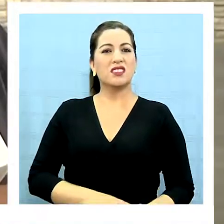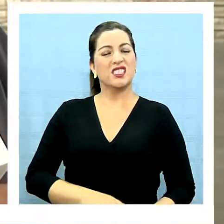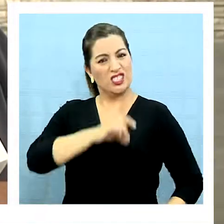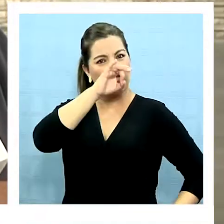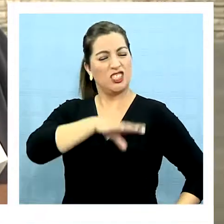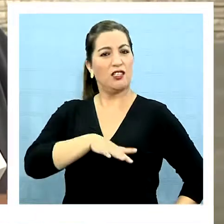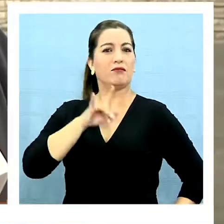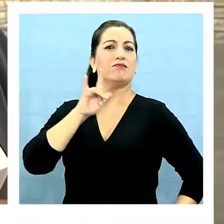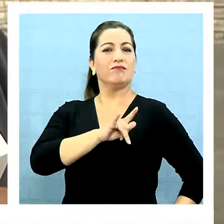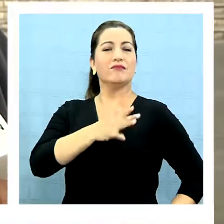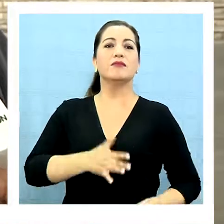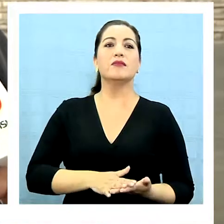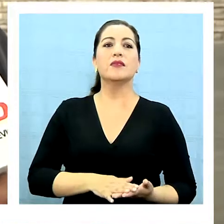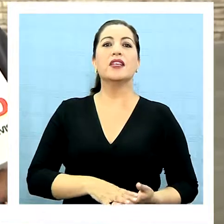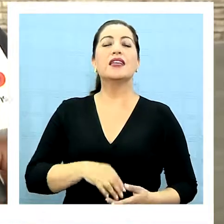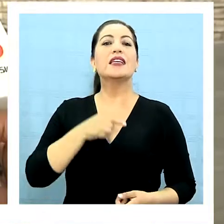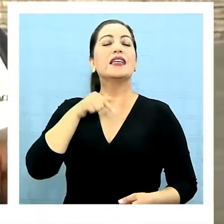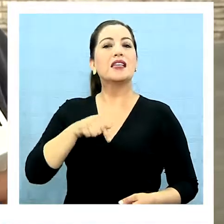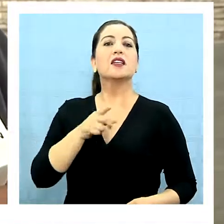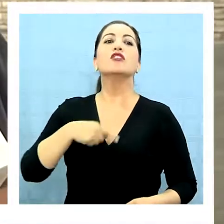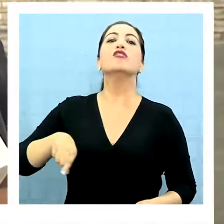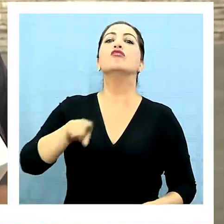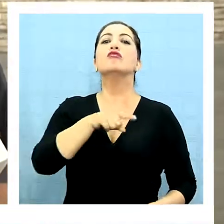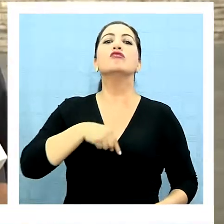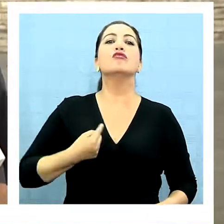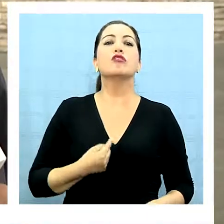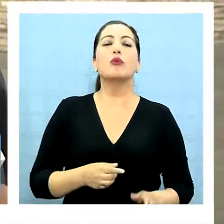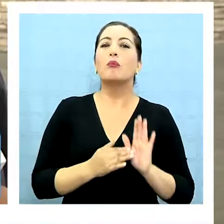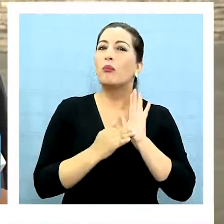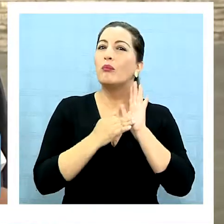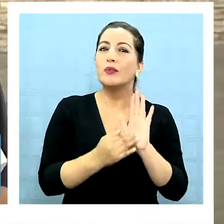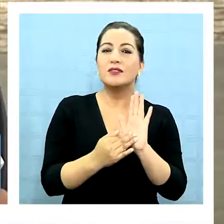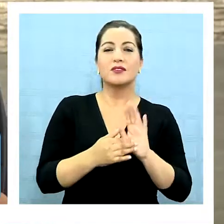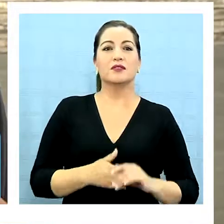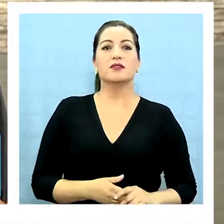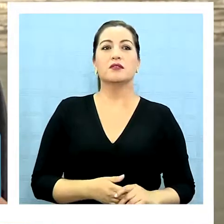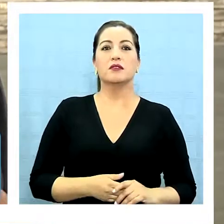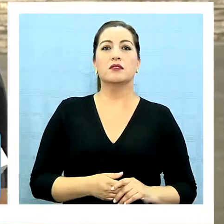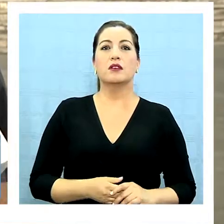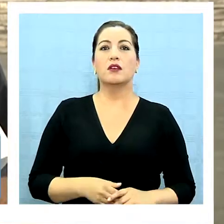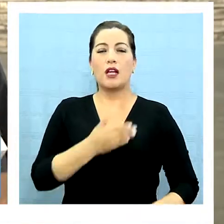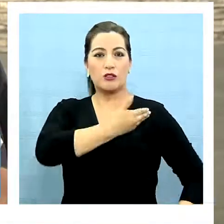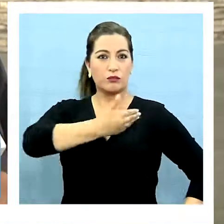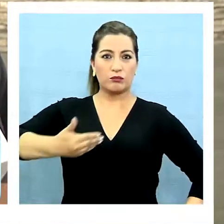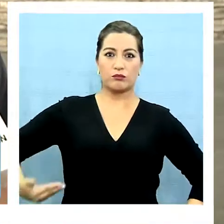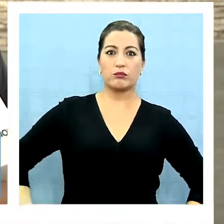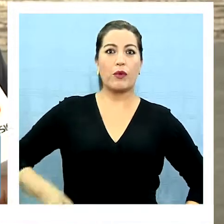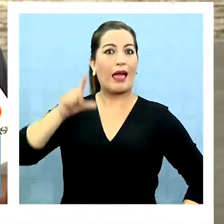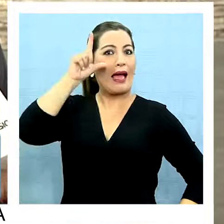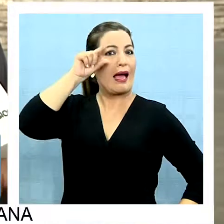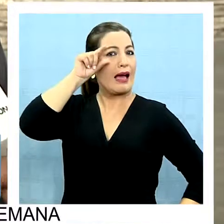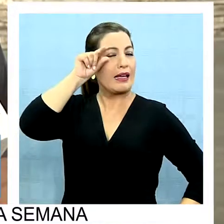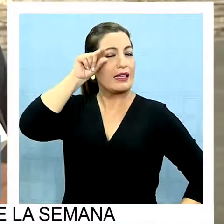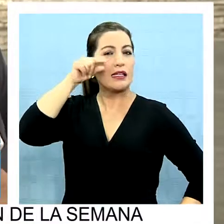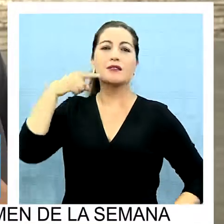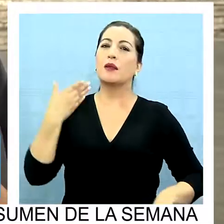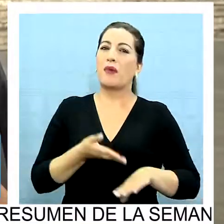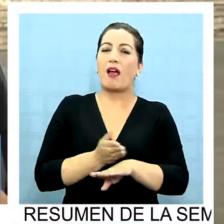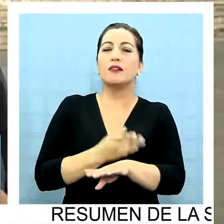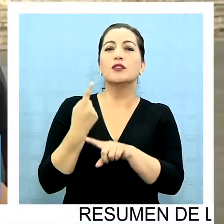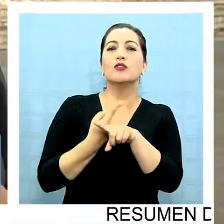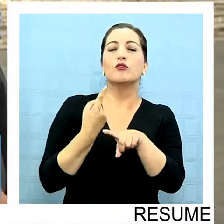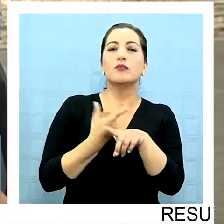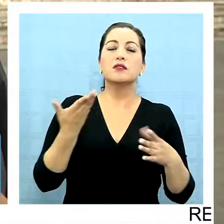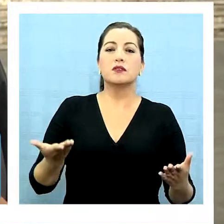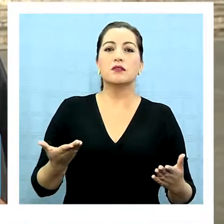patriotas y quieren que este grito que nosotros lo hemos hecho ver, a todos los presidenciables aquí ya también lo hemos